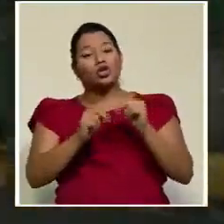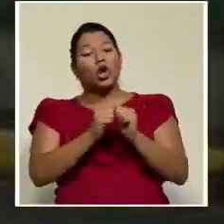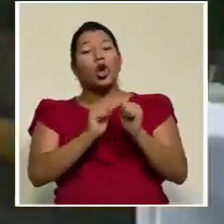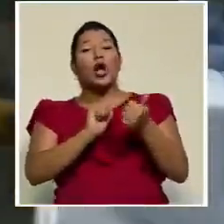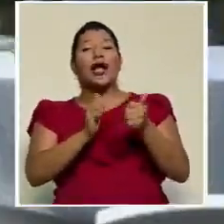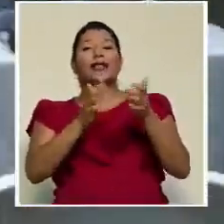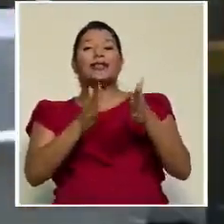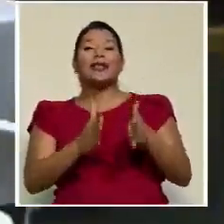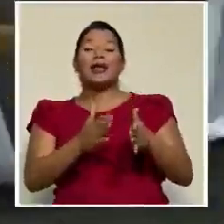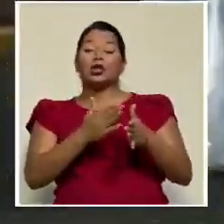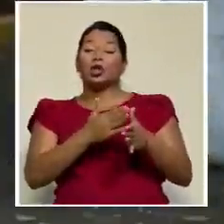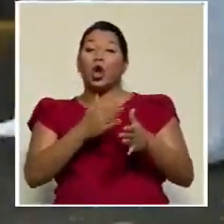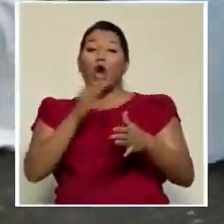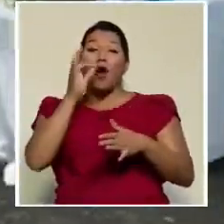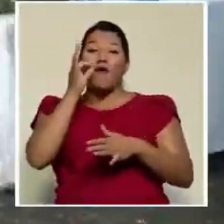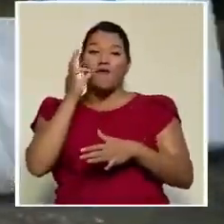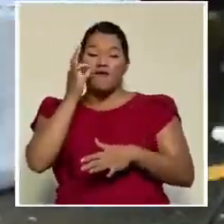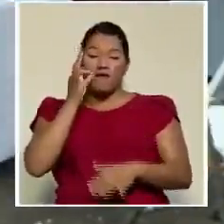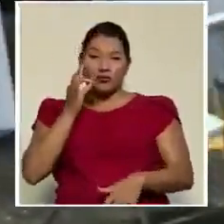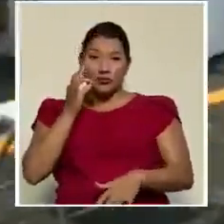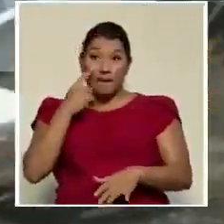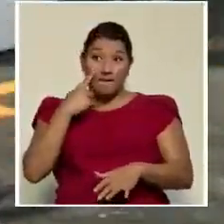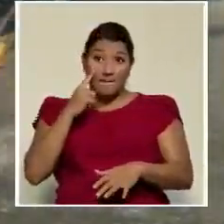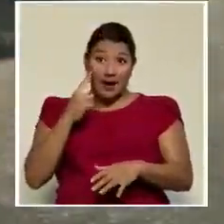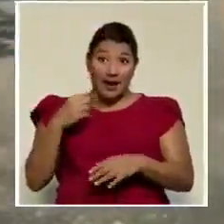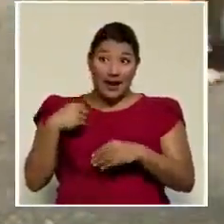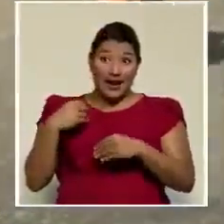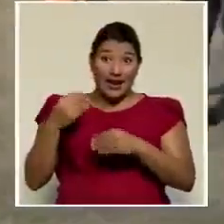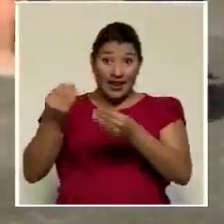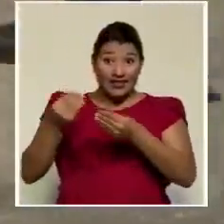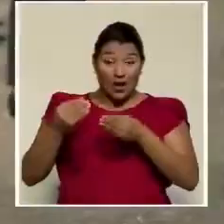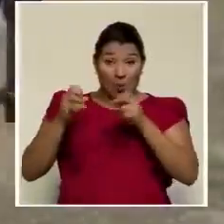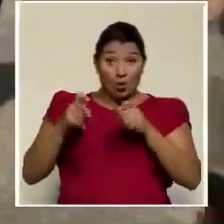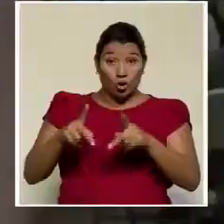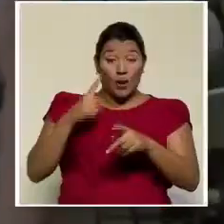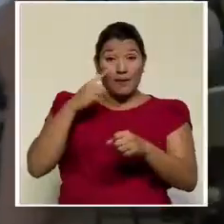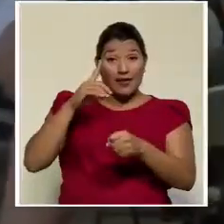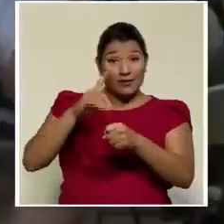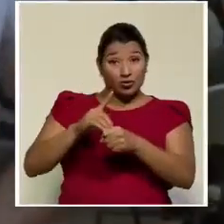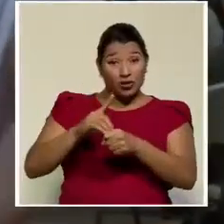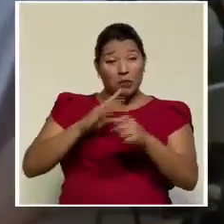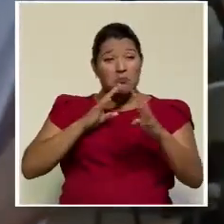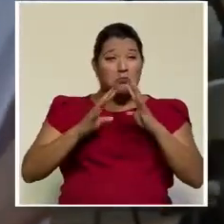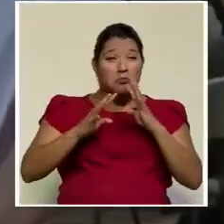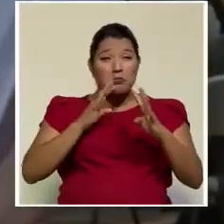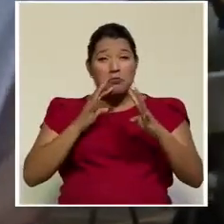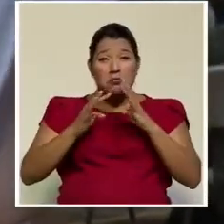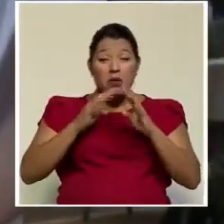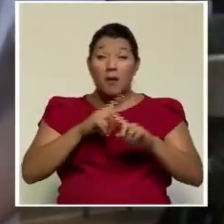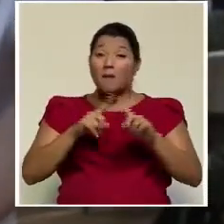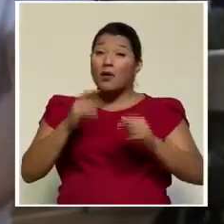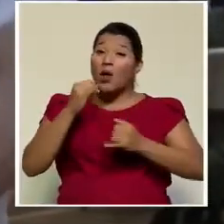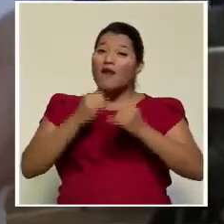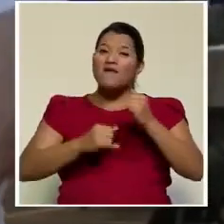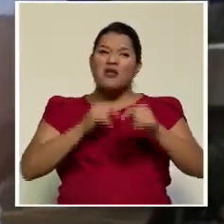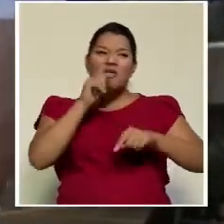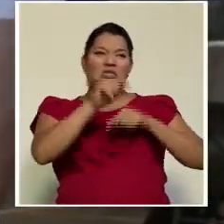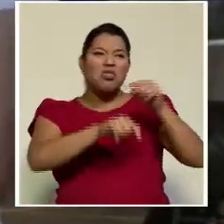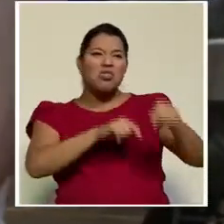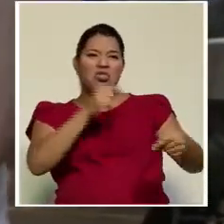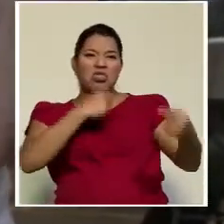Figueres Olsen su tan ansiada diputación. Pero las conversaciones terminaron en recriminaciones